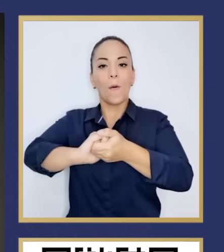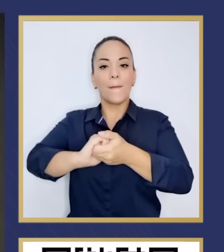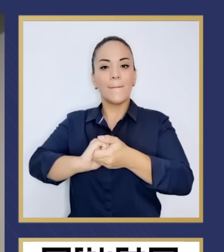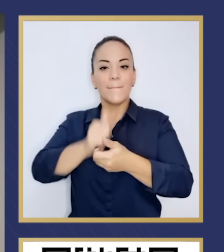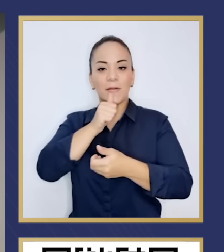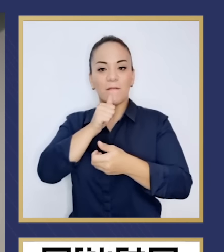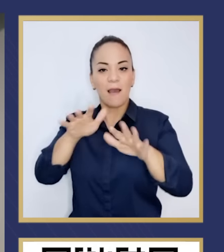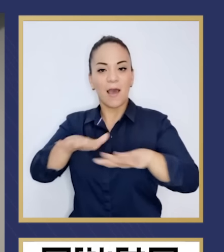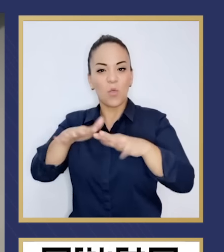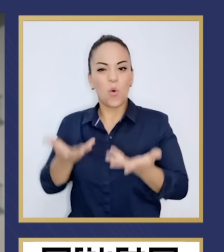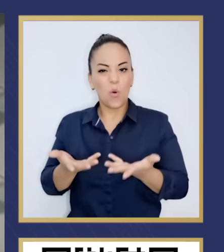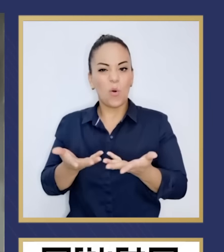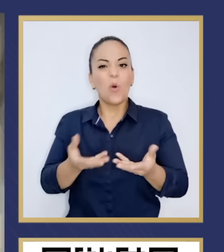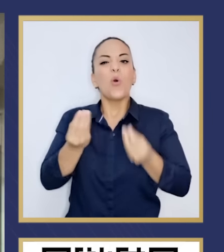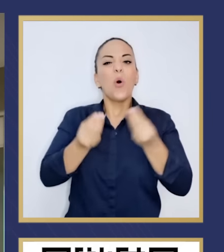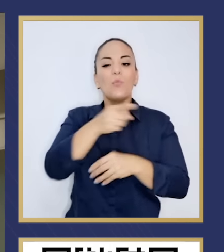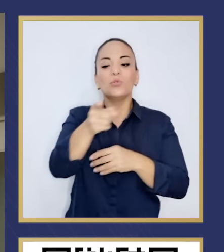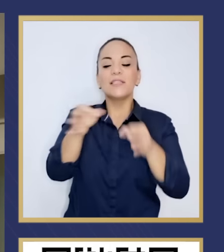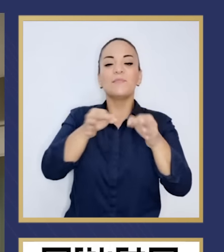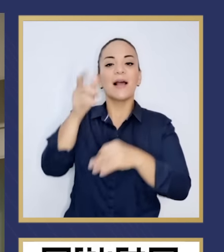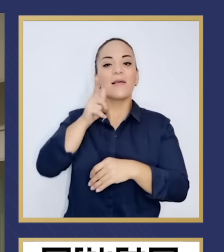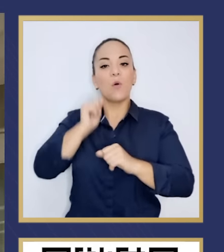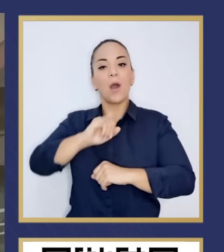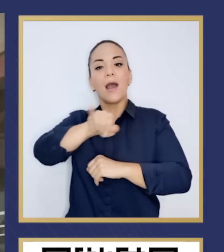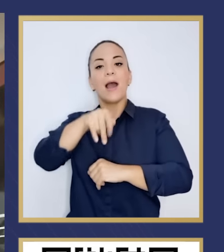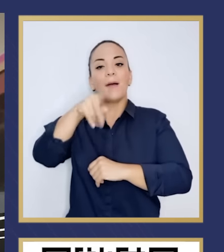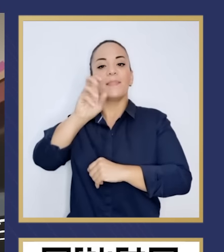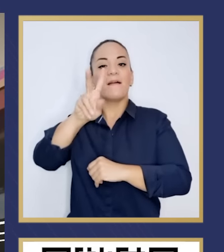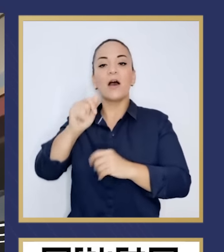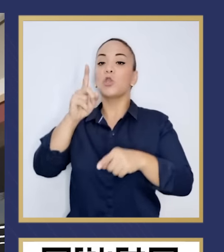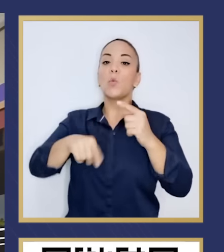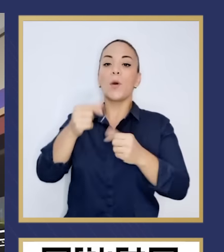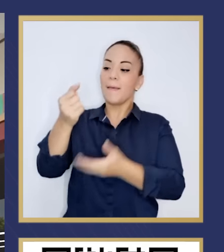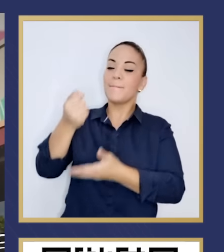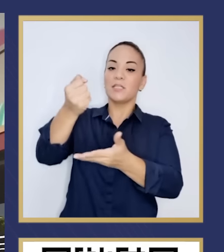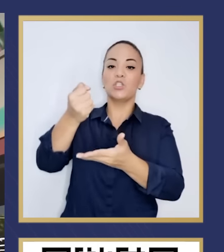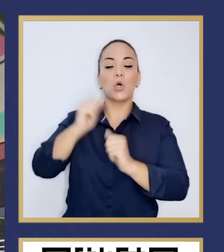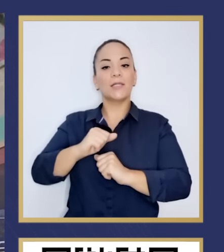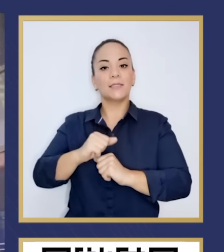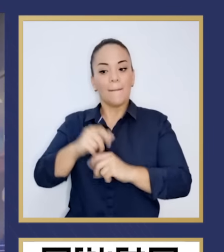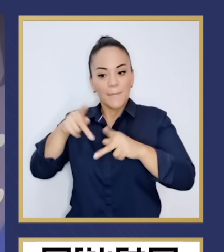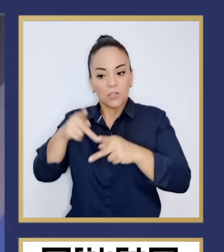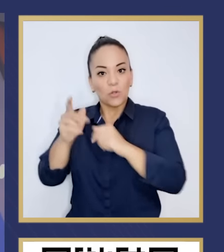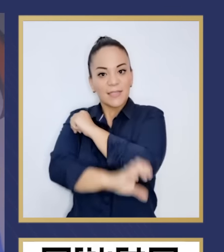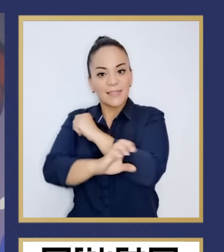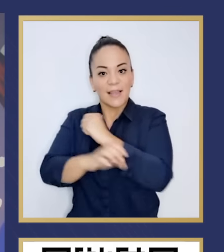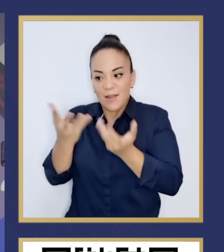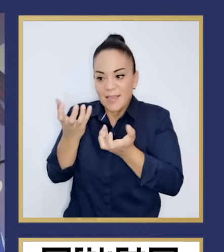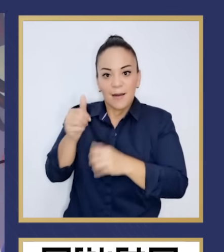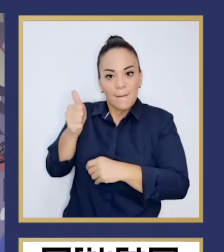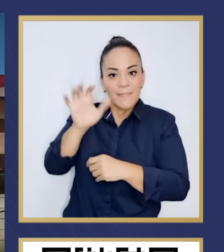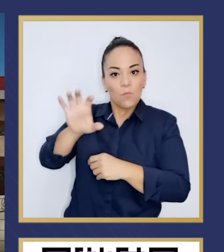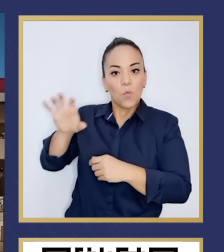explican a la gente de Limón que Javdeva no puede hacer alianzas con inversionistas dispuestos a poner de su